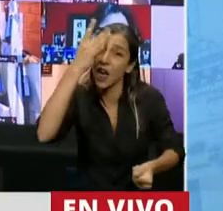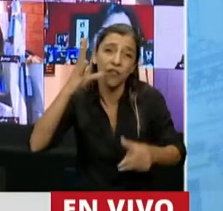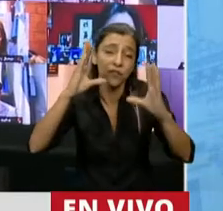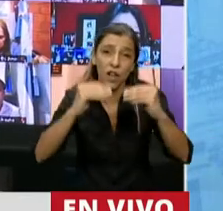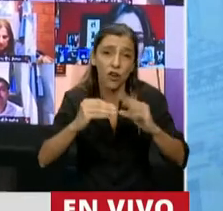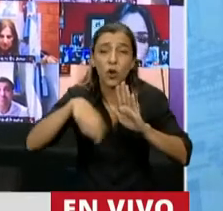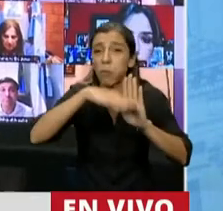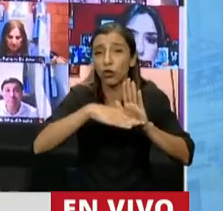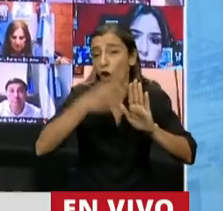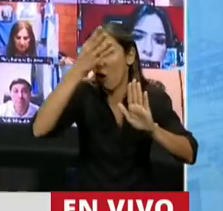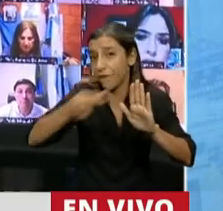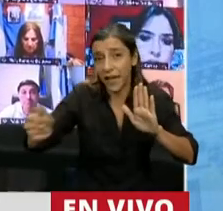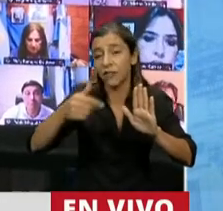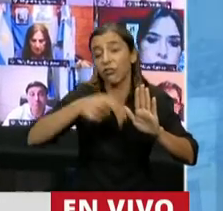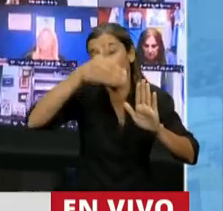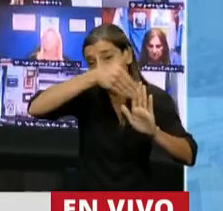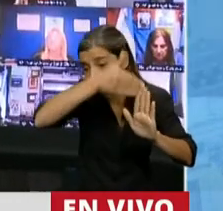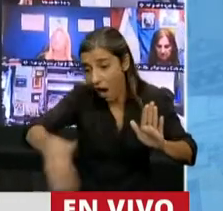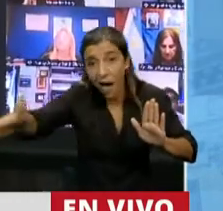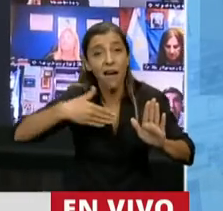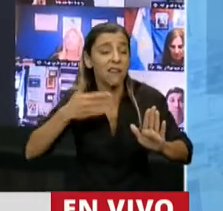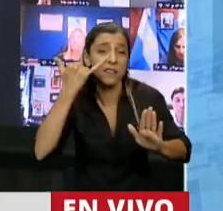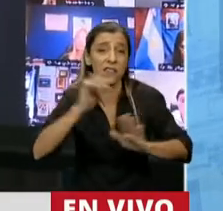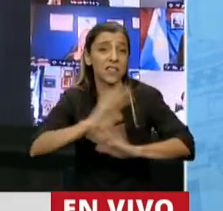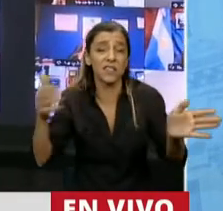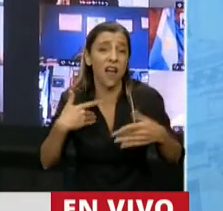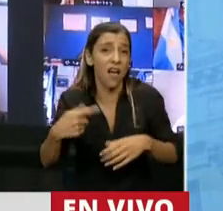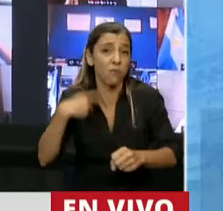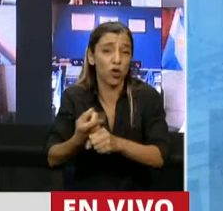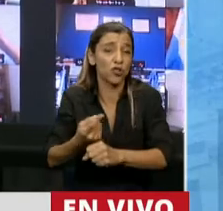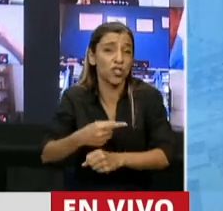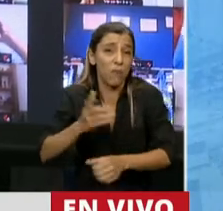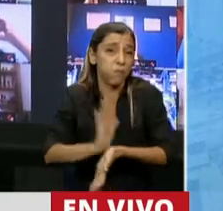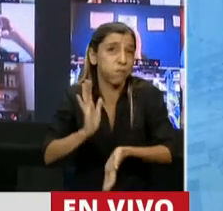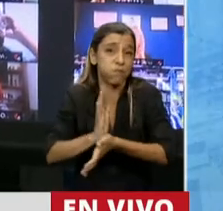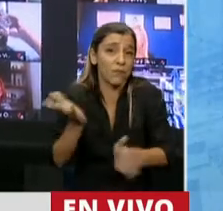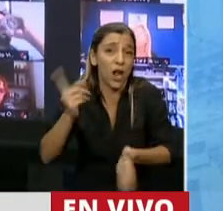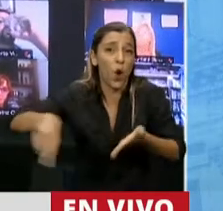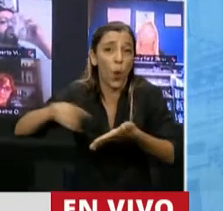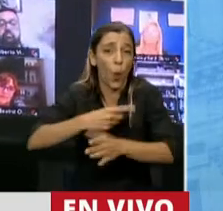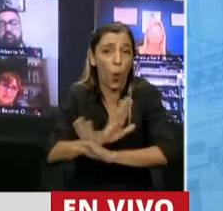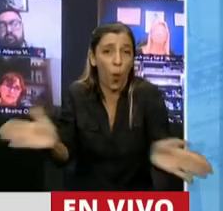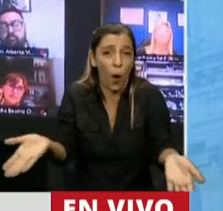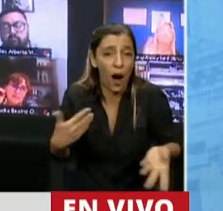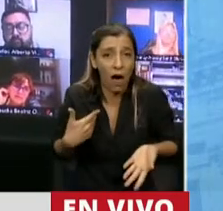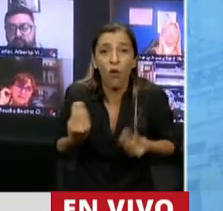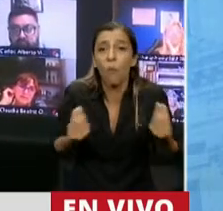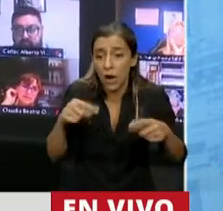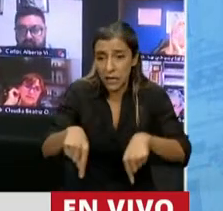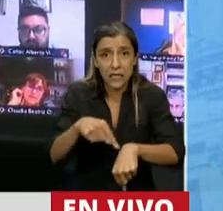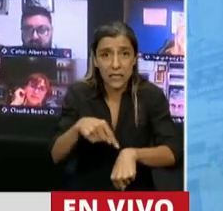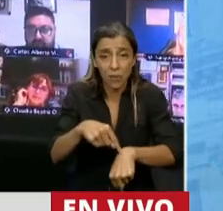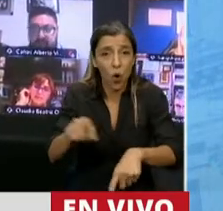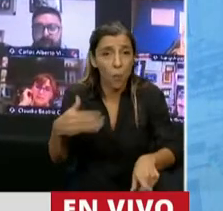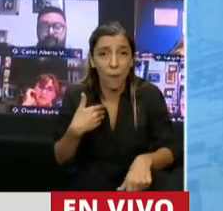Todo lo que venga de aquí en más es nulo, nulidad absoluta e insanable. Y así lo dijo sentado. ¿Por qué? Porque en estos momentos acá, con todo el